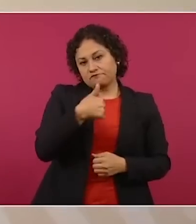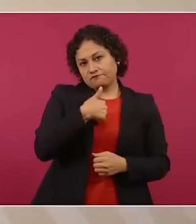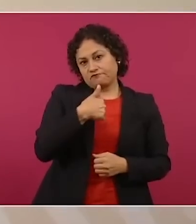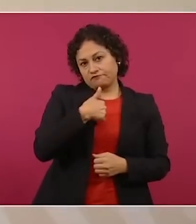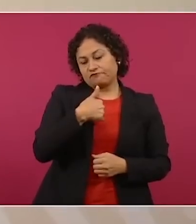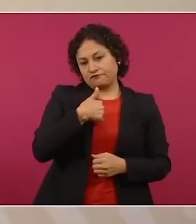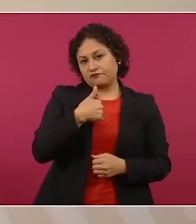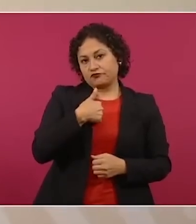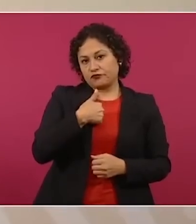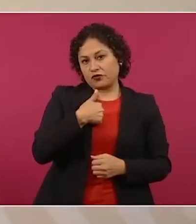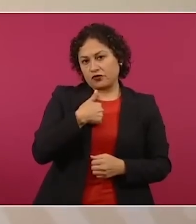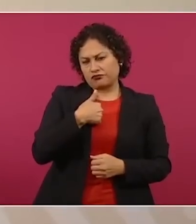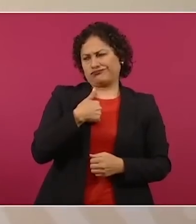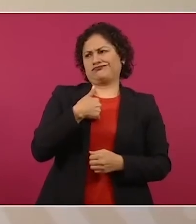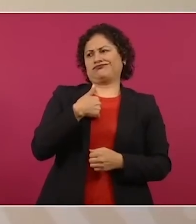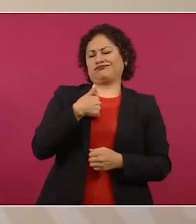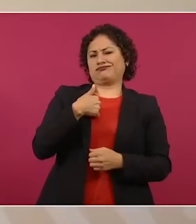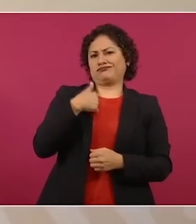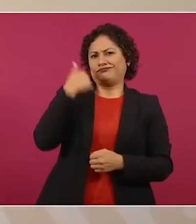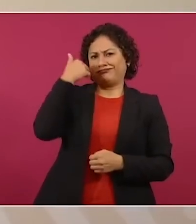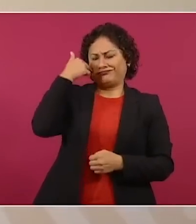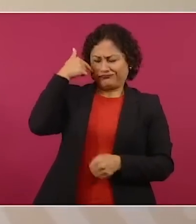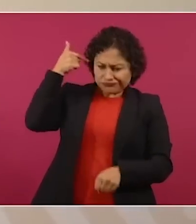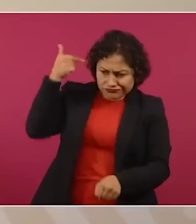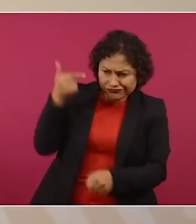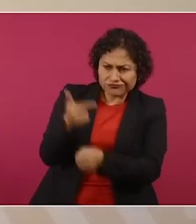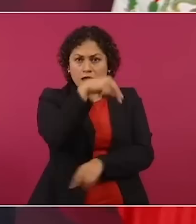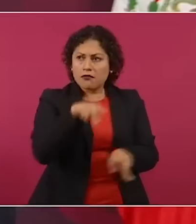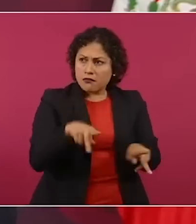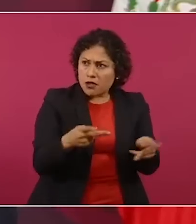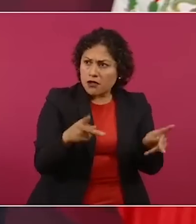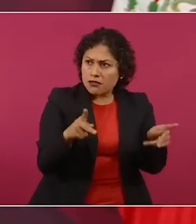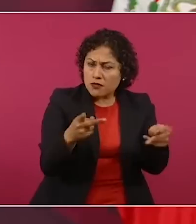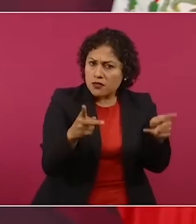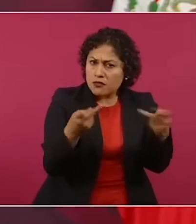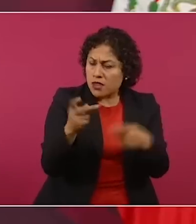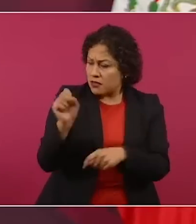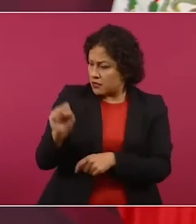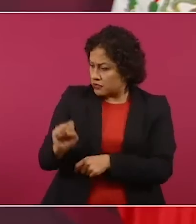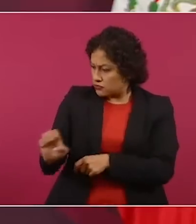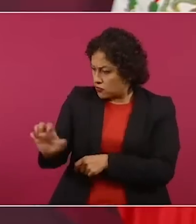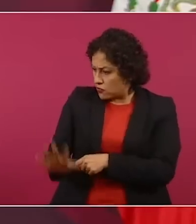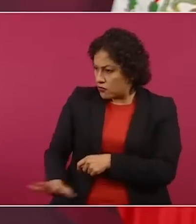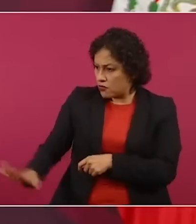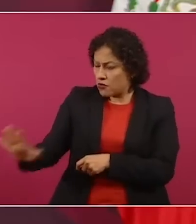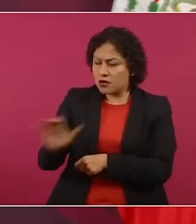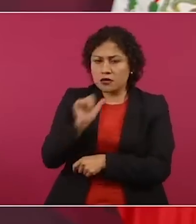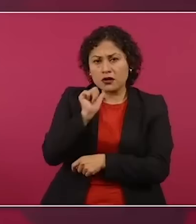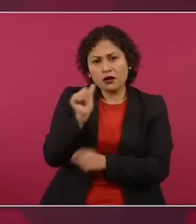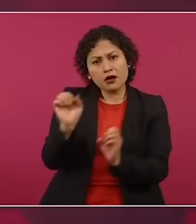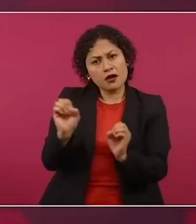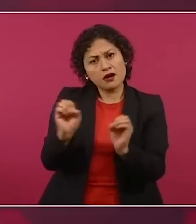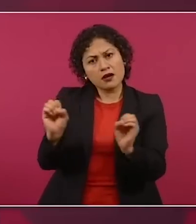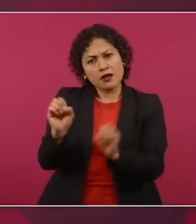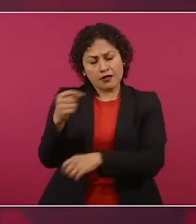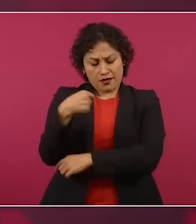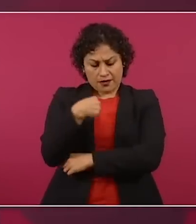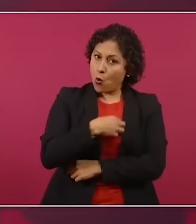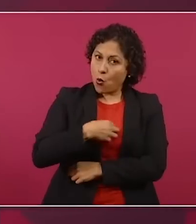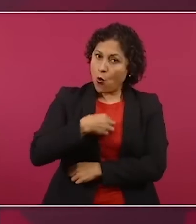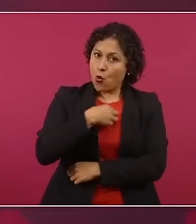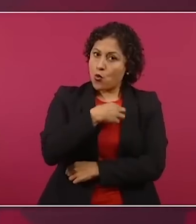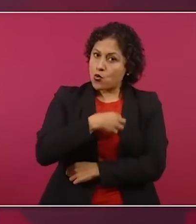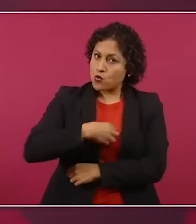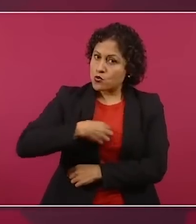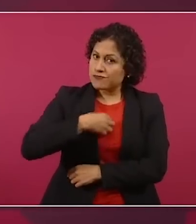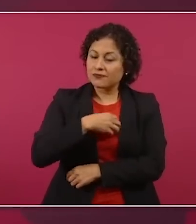antes que me entero de que no habían concesionado estos ferrocarriles, me puse muy contento,